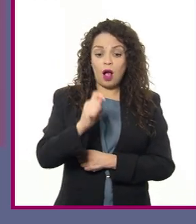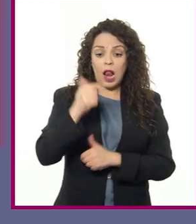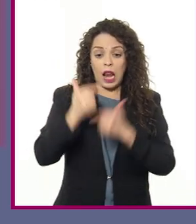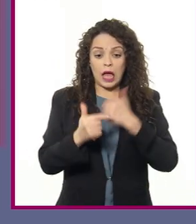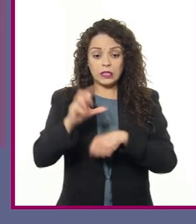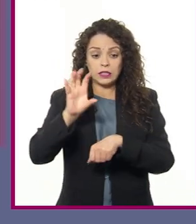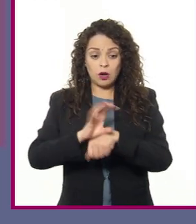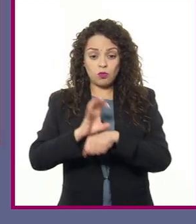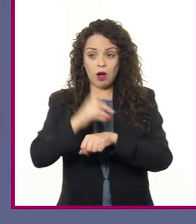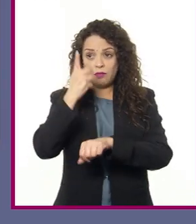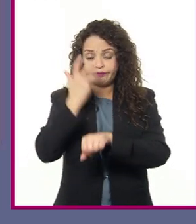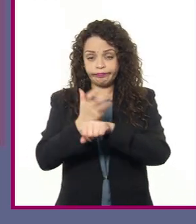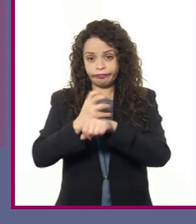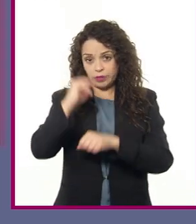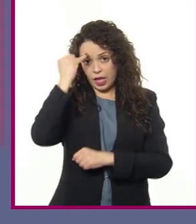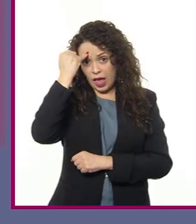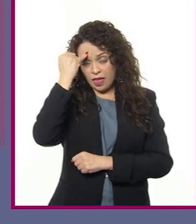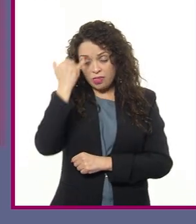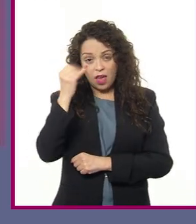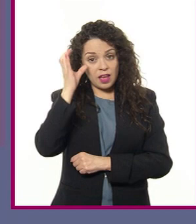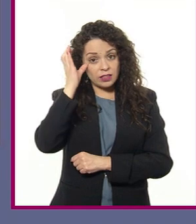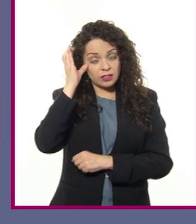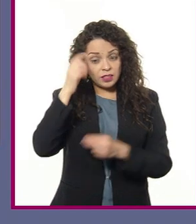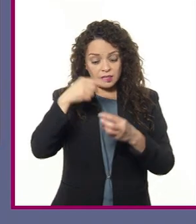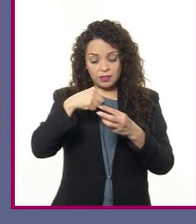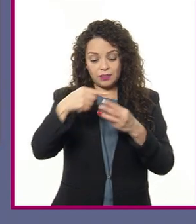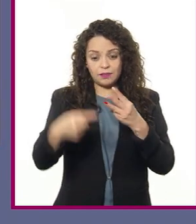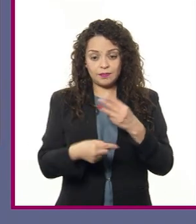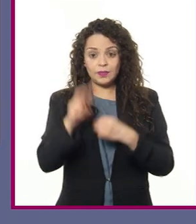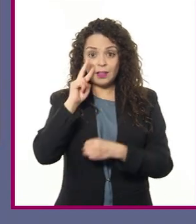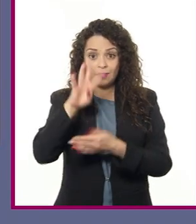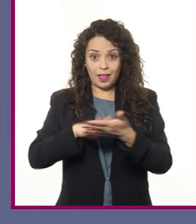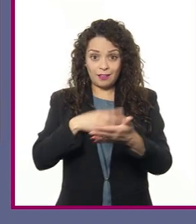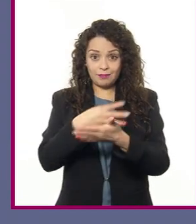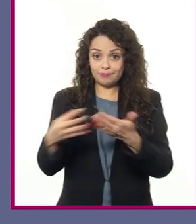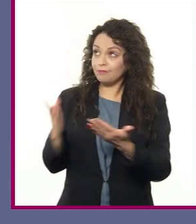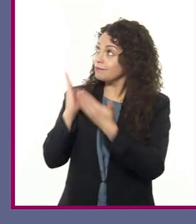América, India y China, como observamos en la tabla.